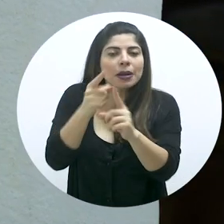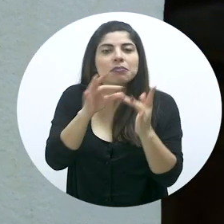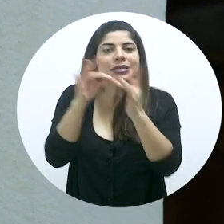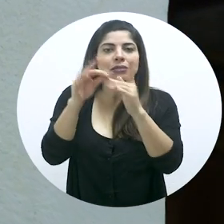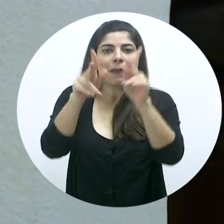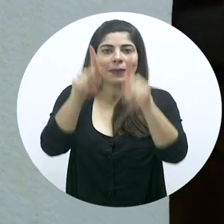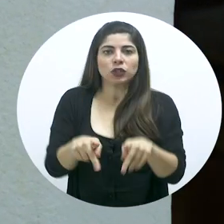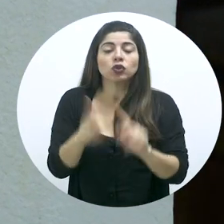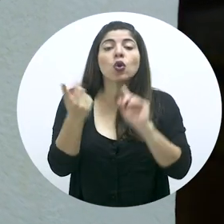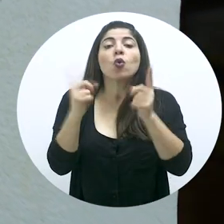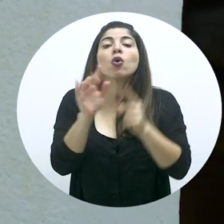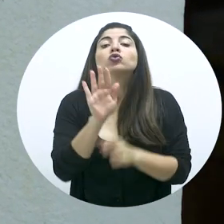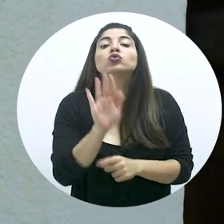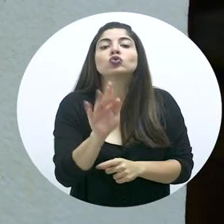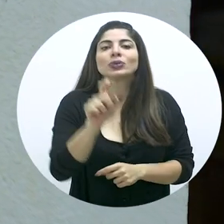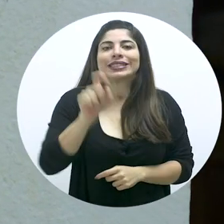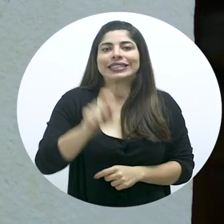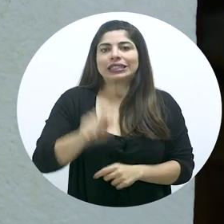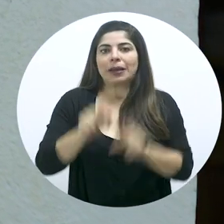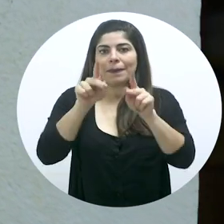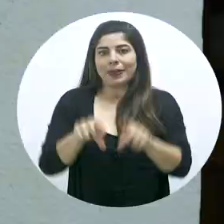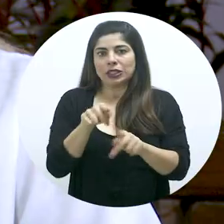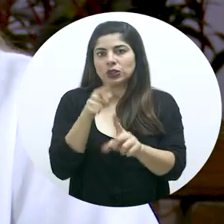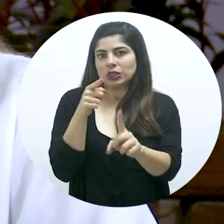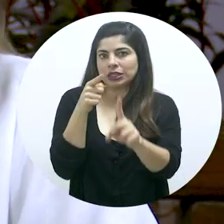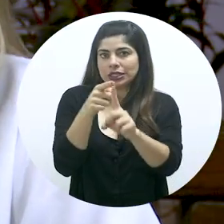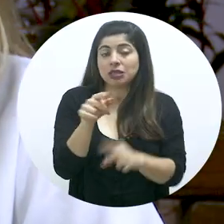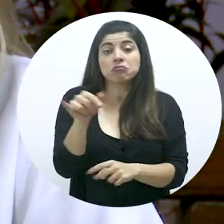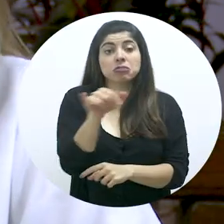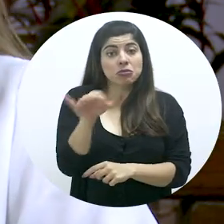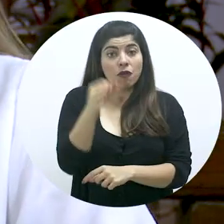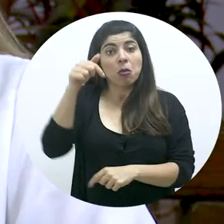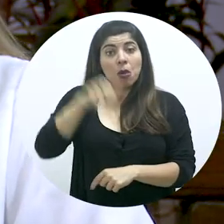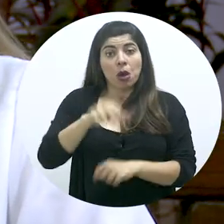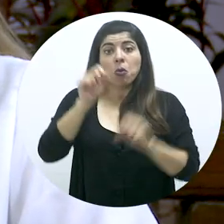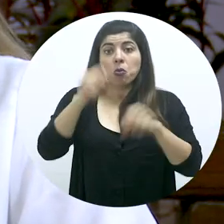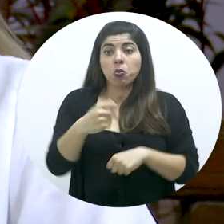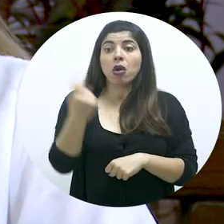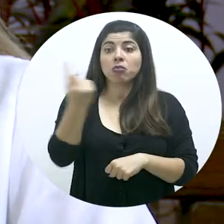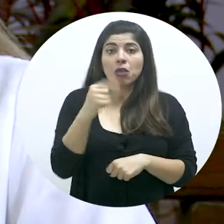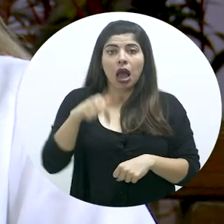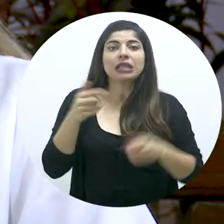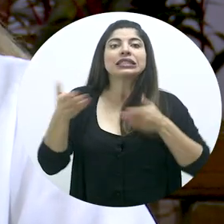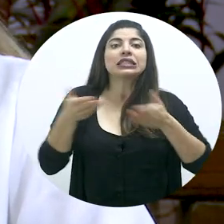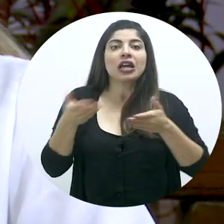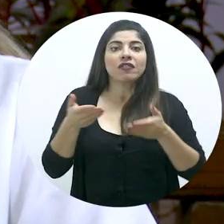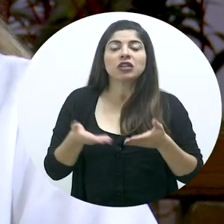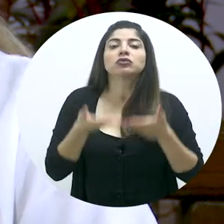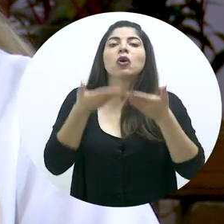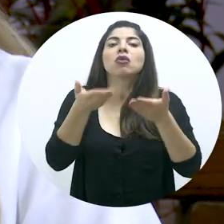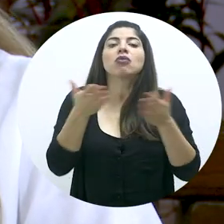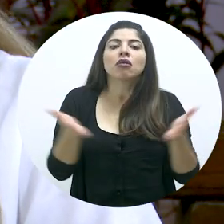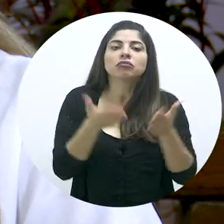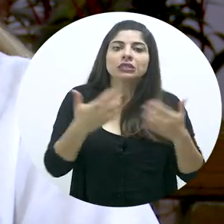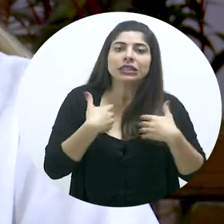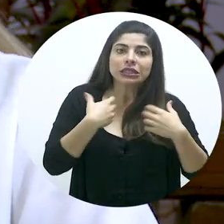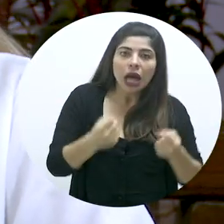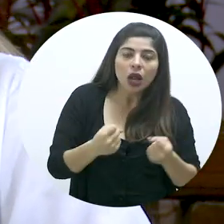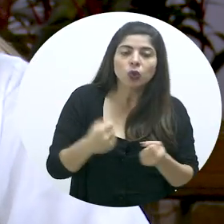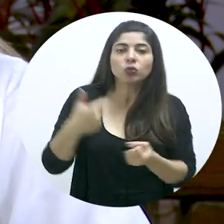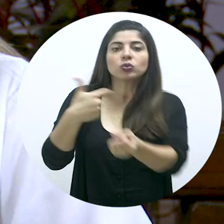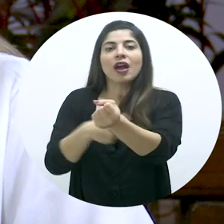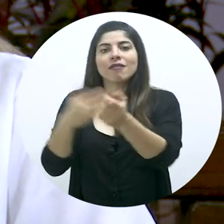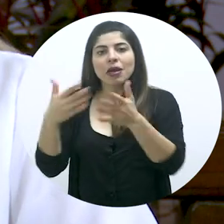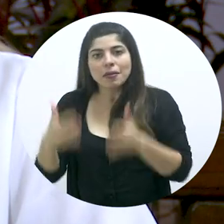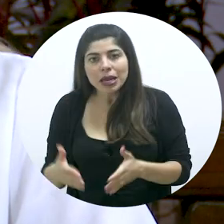en la persona, en la necesidad de la persona. De igual manera, aquí pueden encontrar el servicio que es lo que brinda promoción de la salud